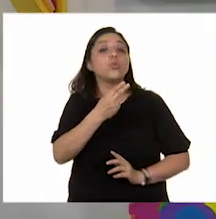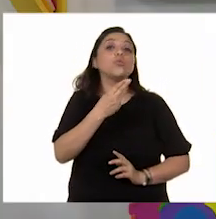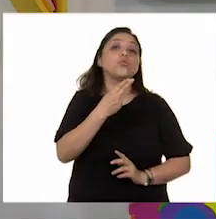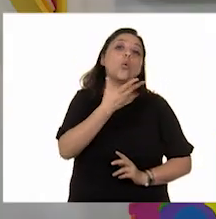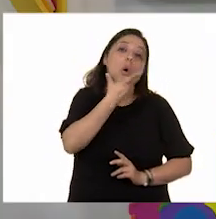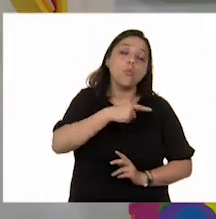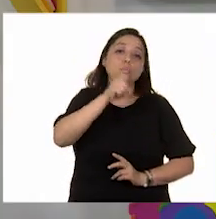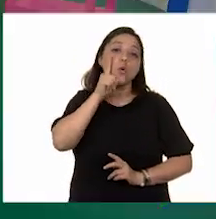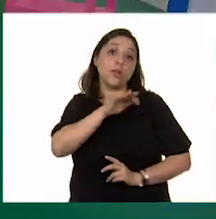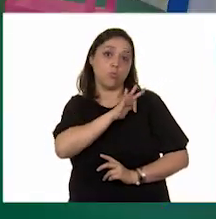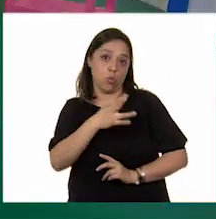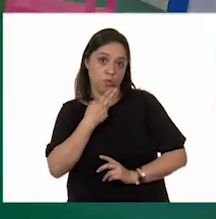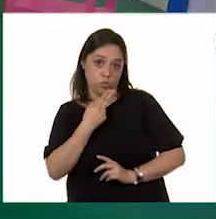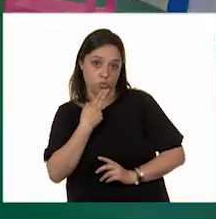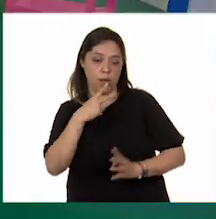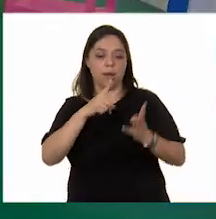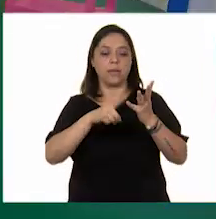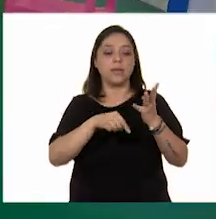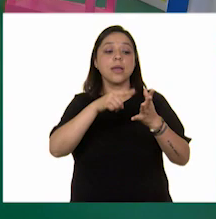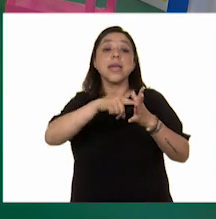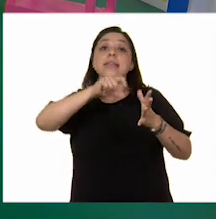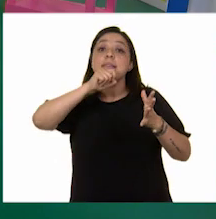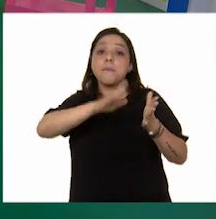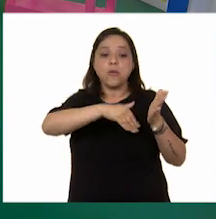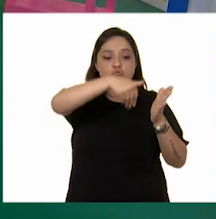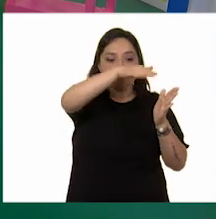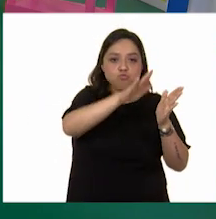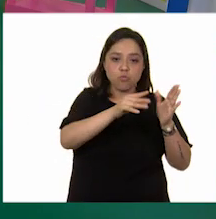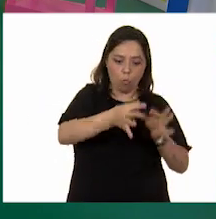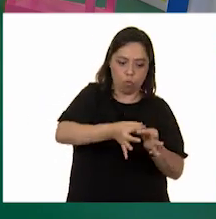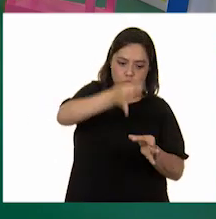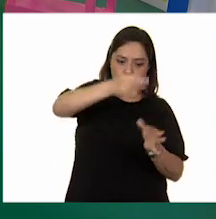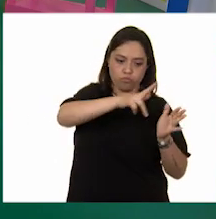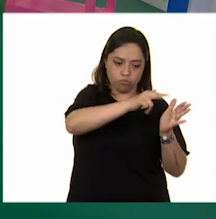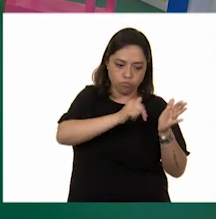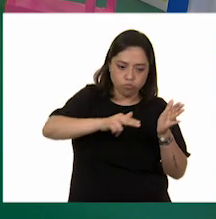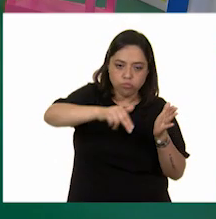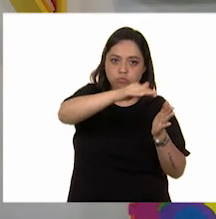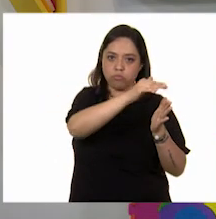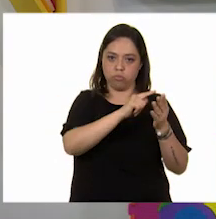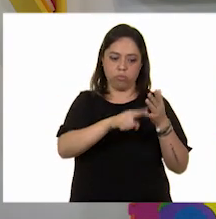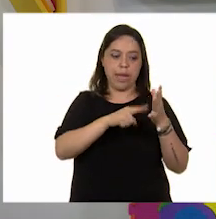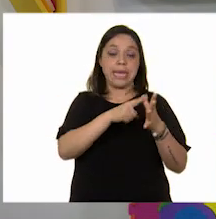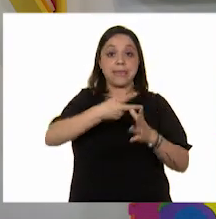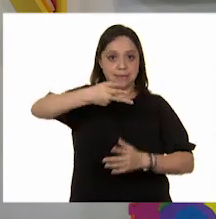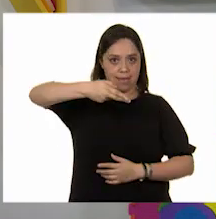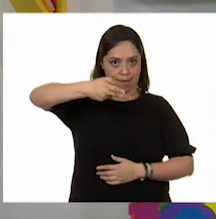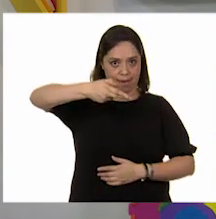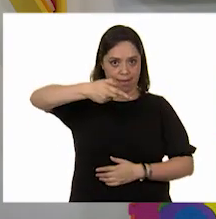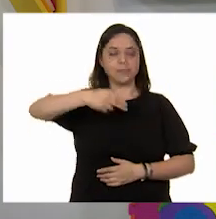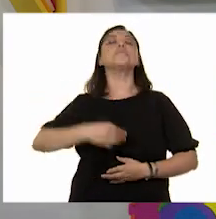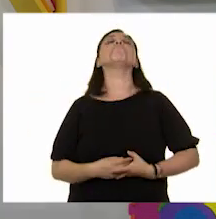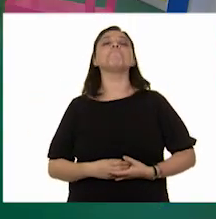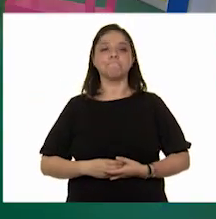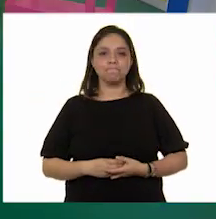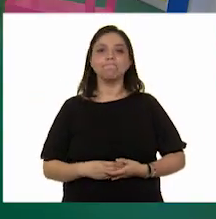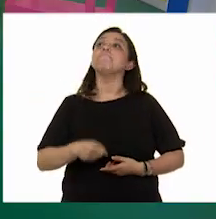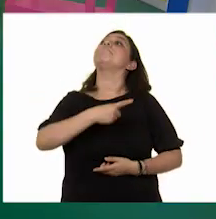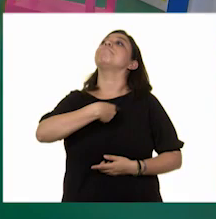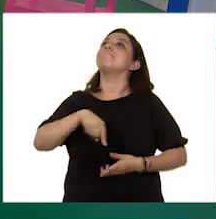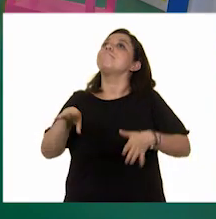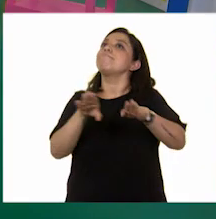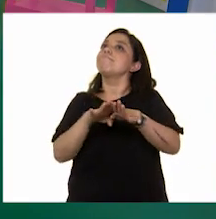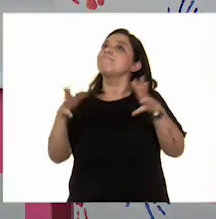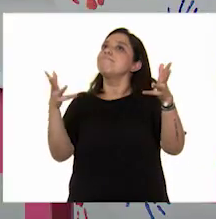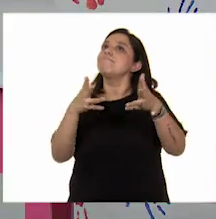¡Ah! Y brochas y tijeras, sí. Muy bien. Listo. ¿Y ahora cómo le vamos a hacer, maestra?